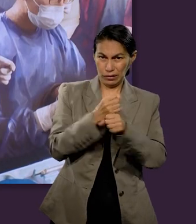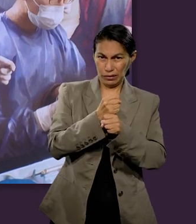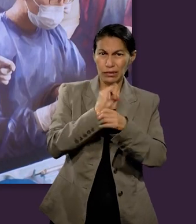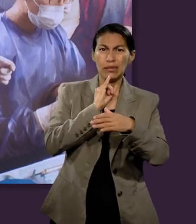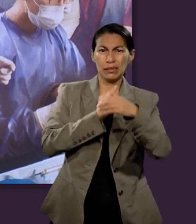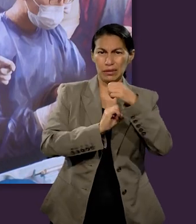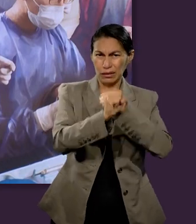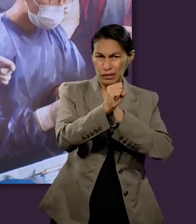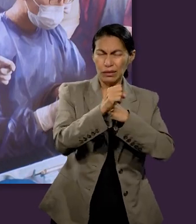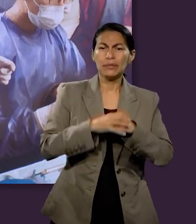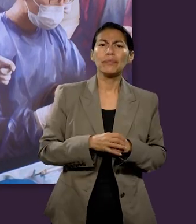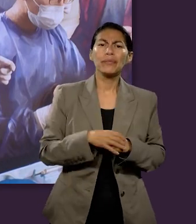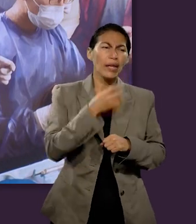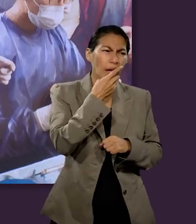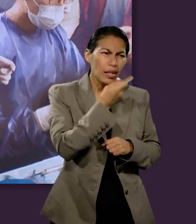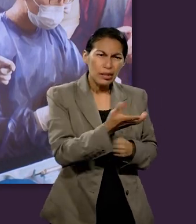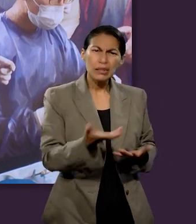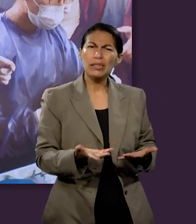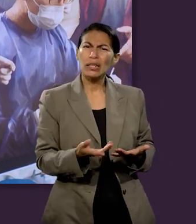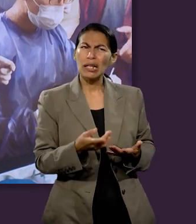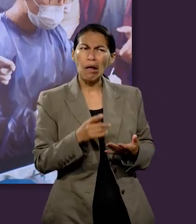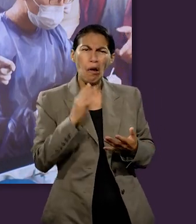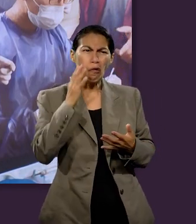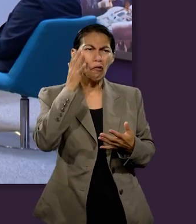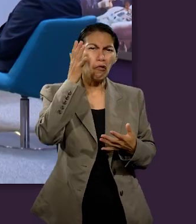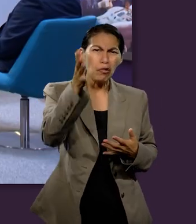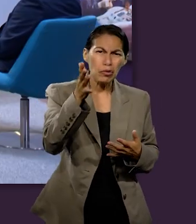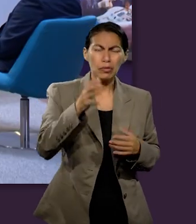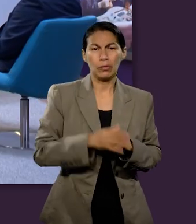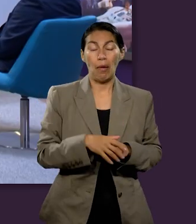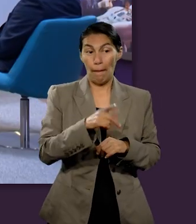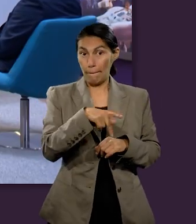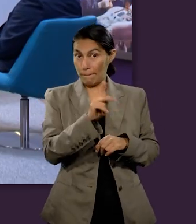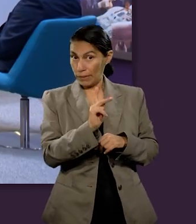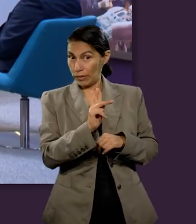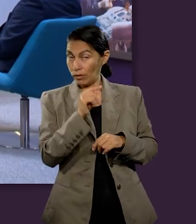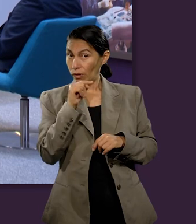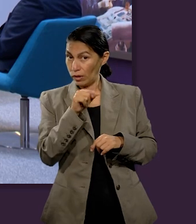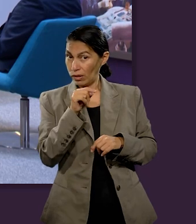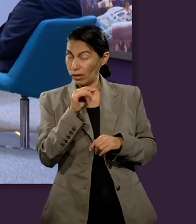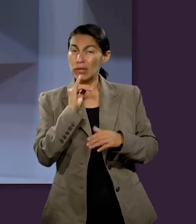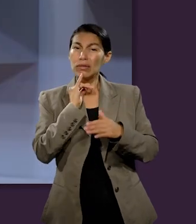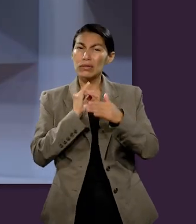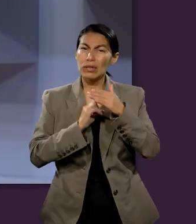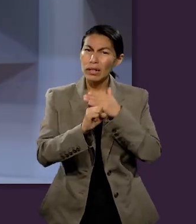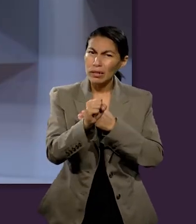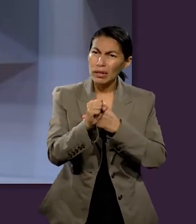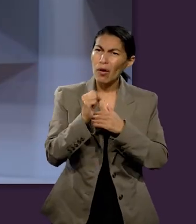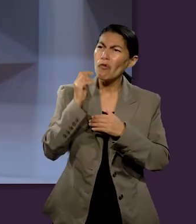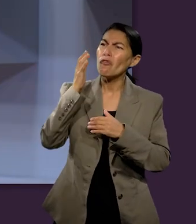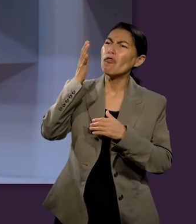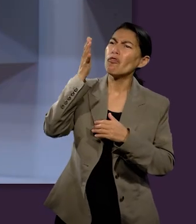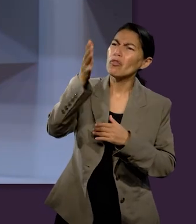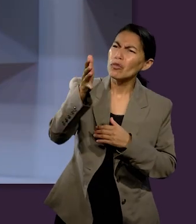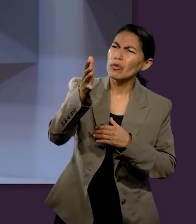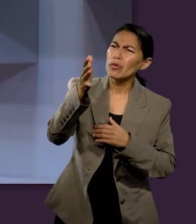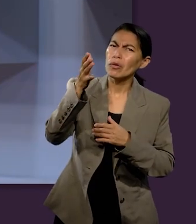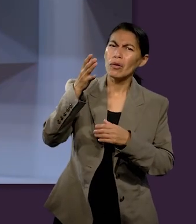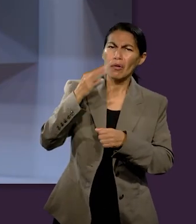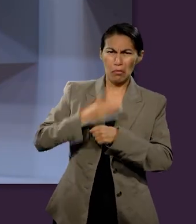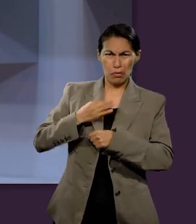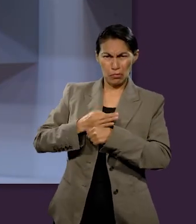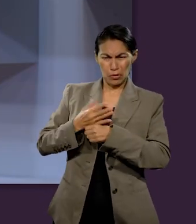para el Israel de ese momento. Tienes razón, poco se habla de que Isaías miraba tanto a su